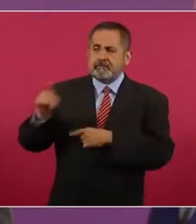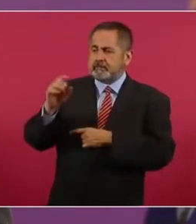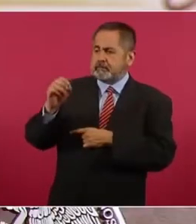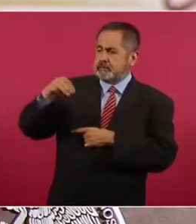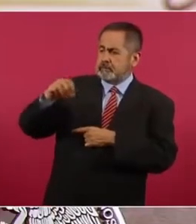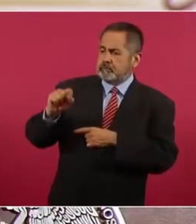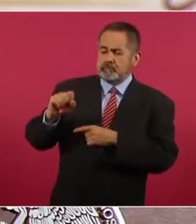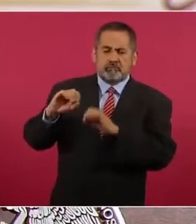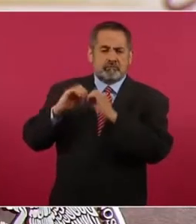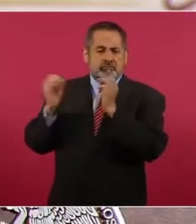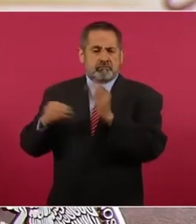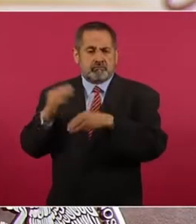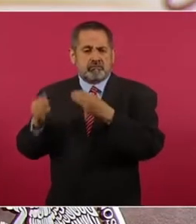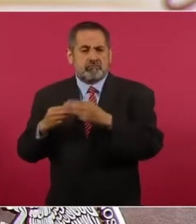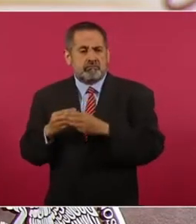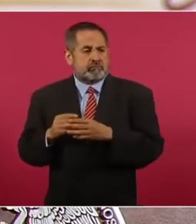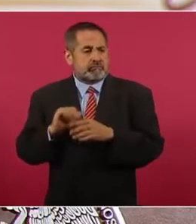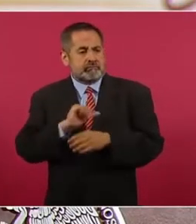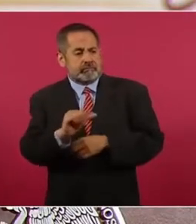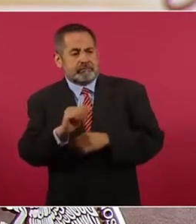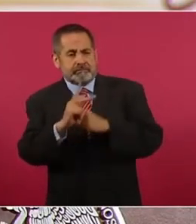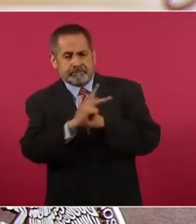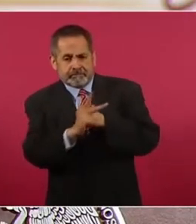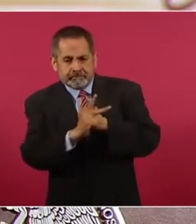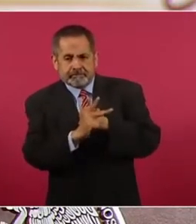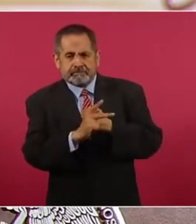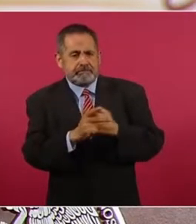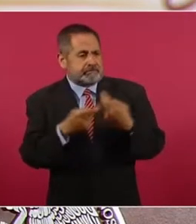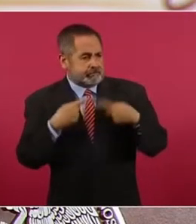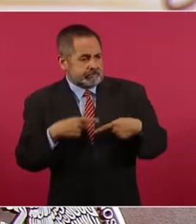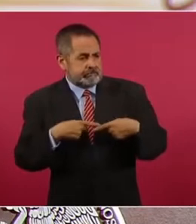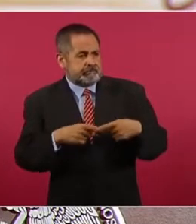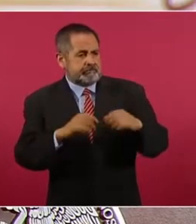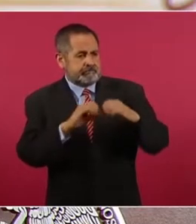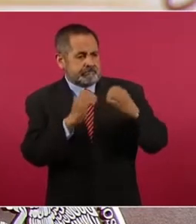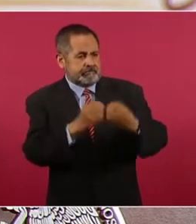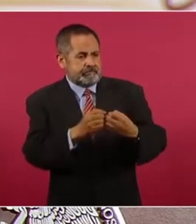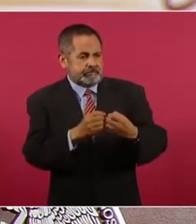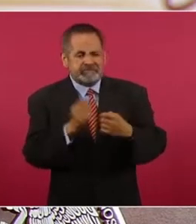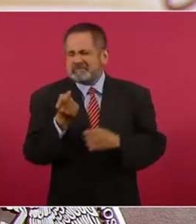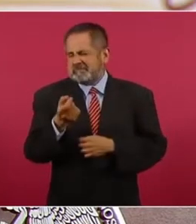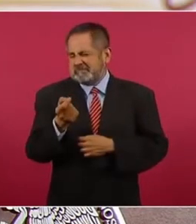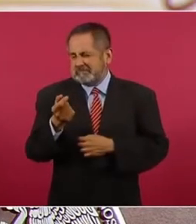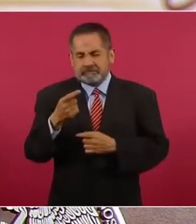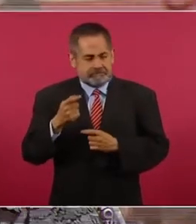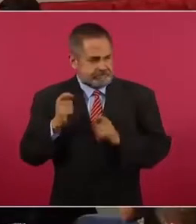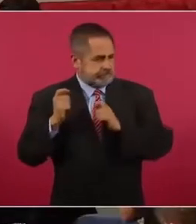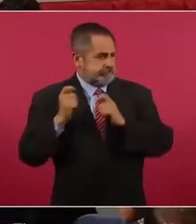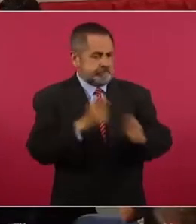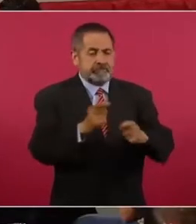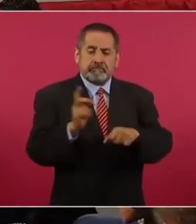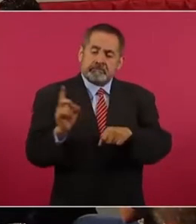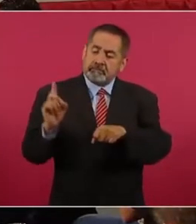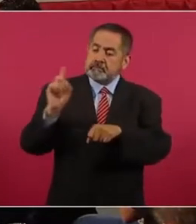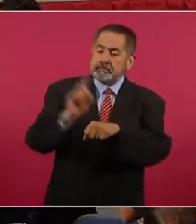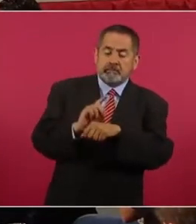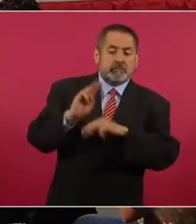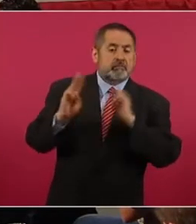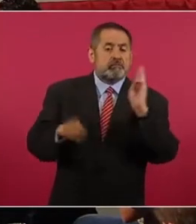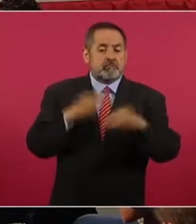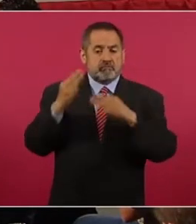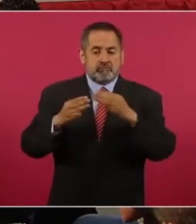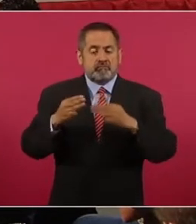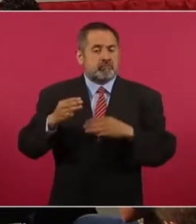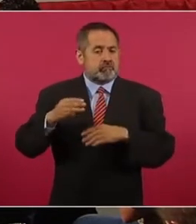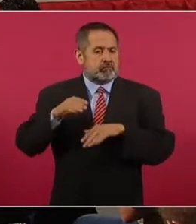OMS a muy pocos países, personas u organizaciones que con motivo del Día Mundial del Tabaco se les